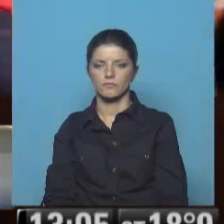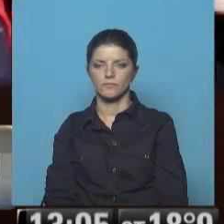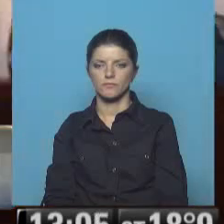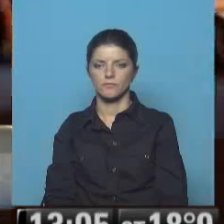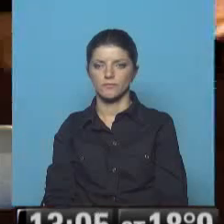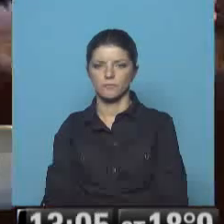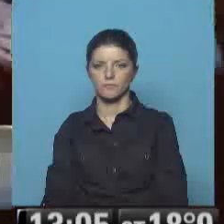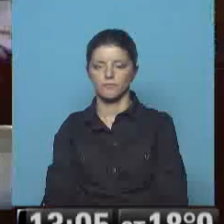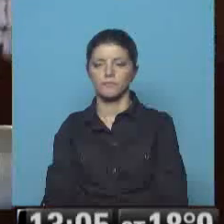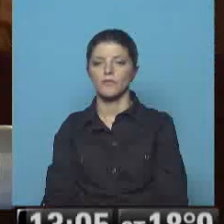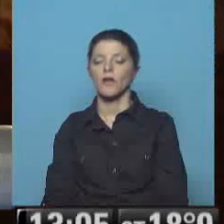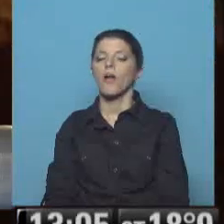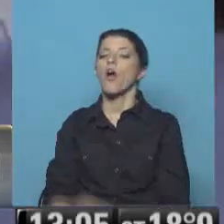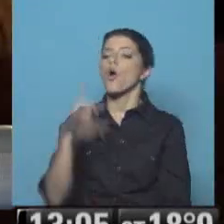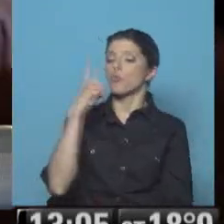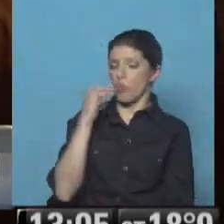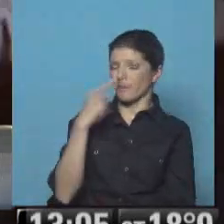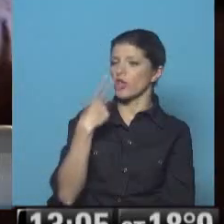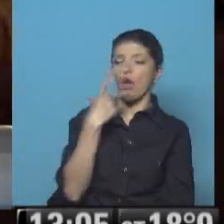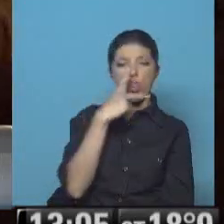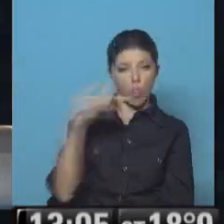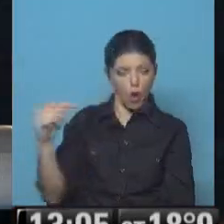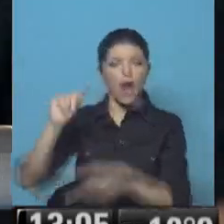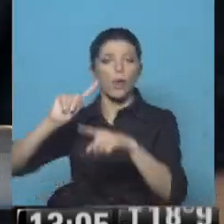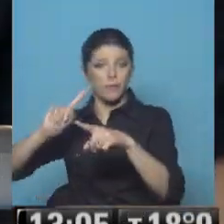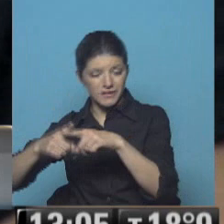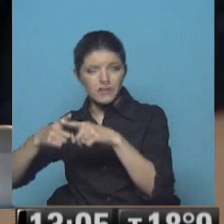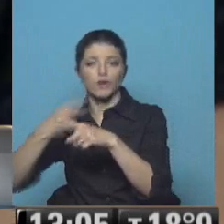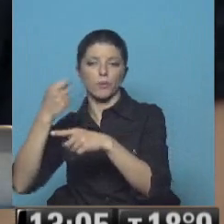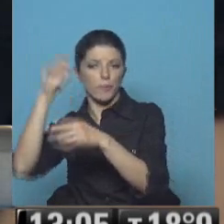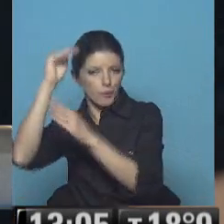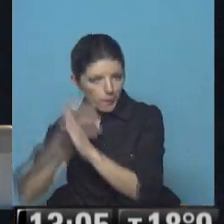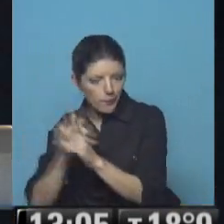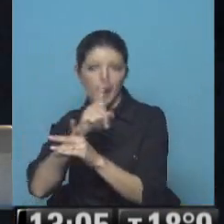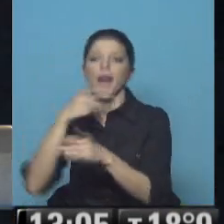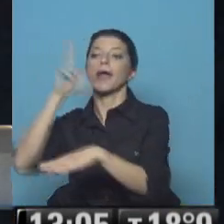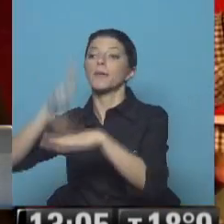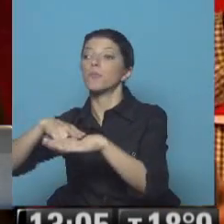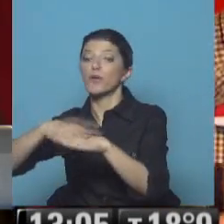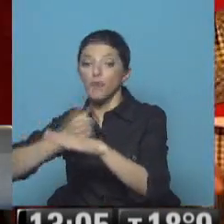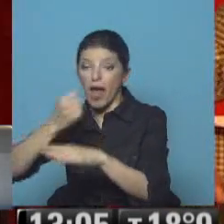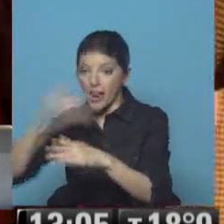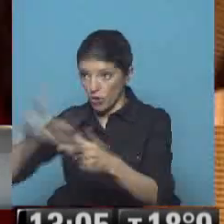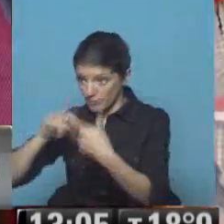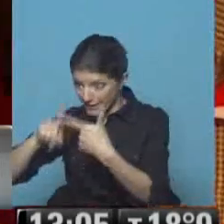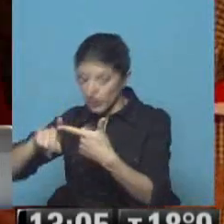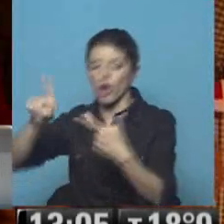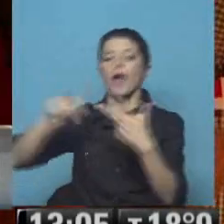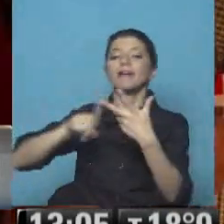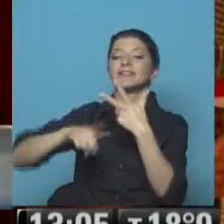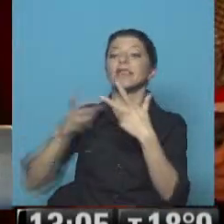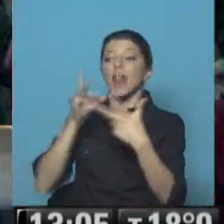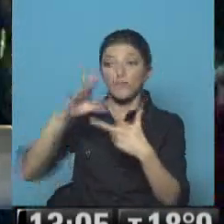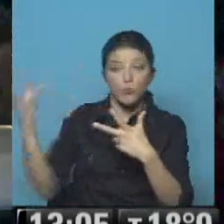El rotundo no a las políticas de austeridad, el aumento de los impuestos a los ricos, la renacionalización de los ferrocarriles,